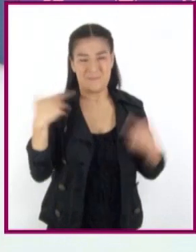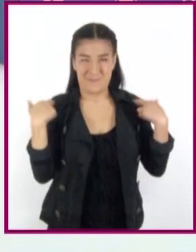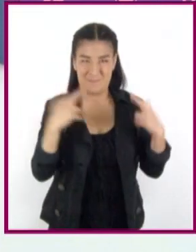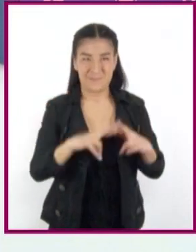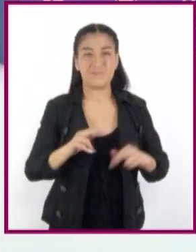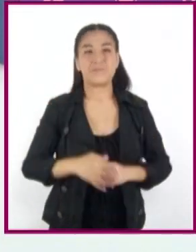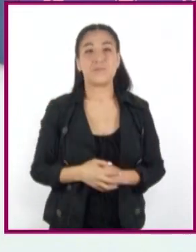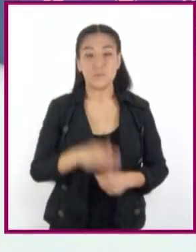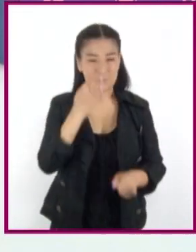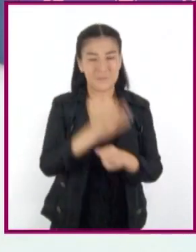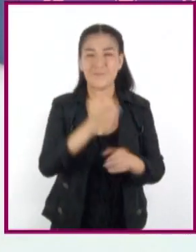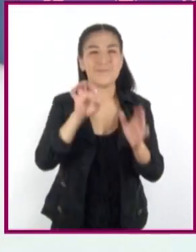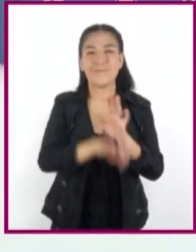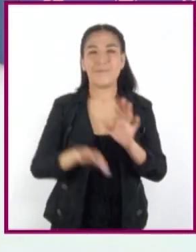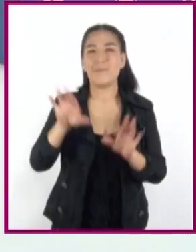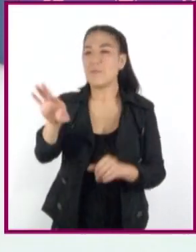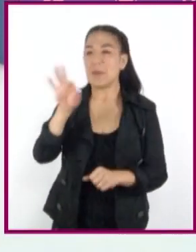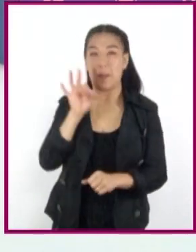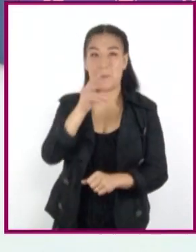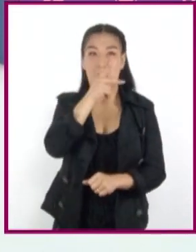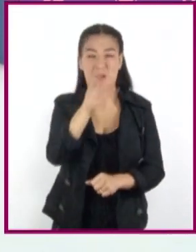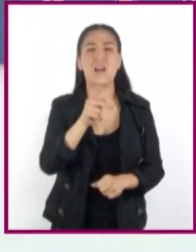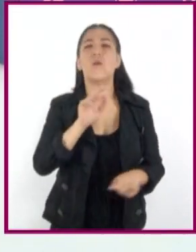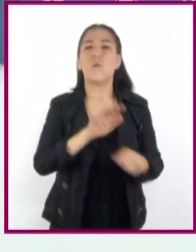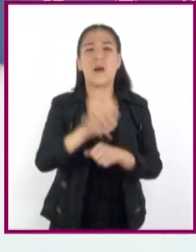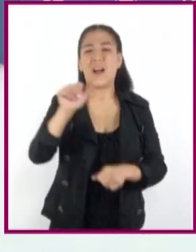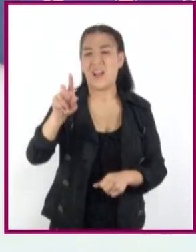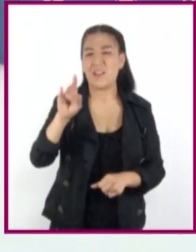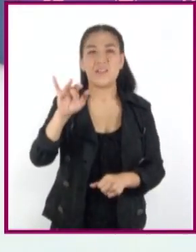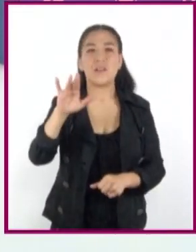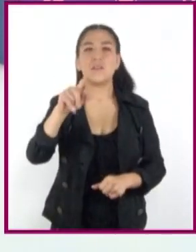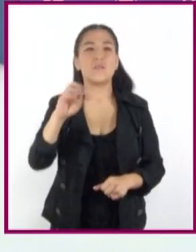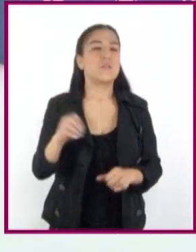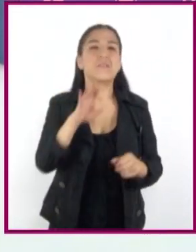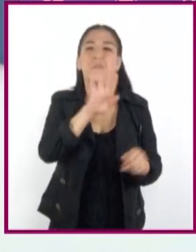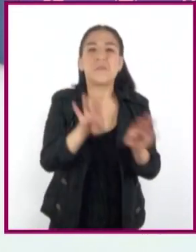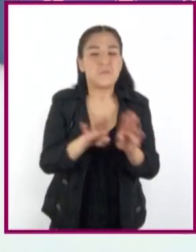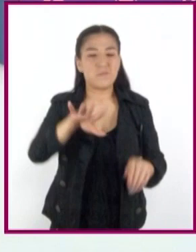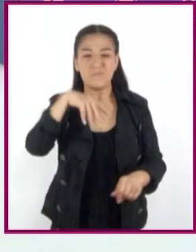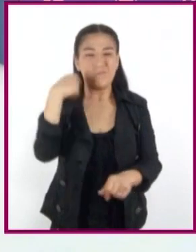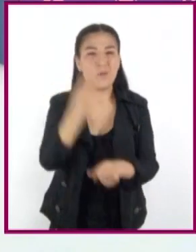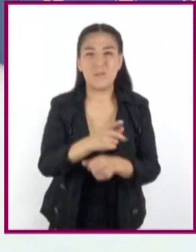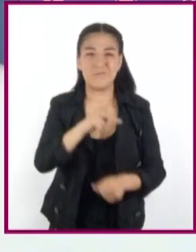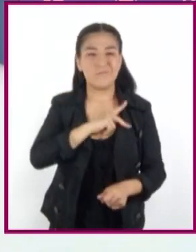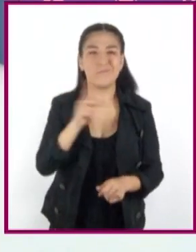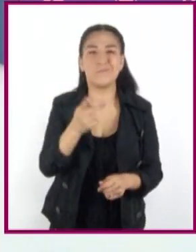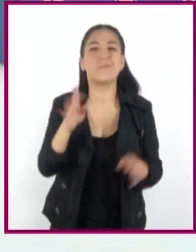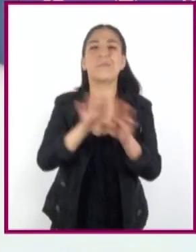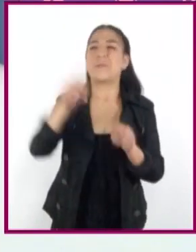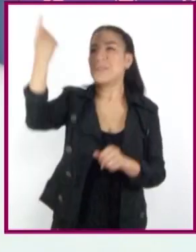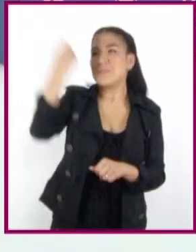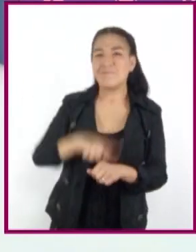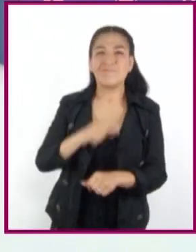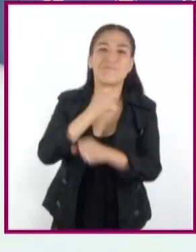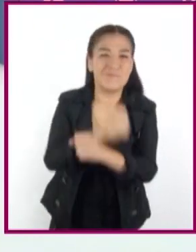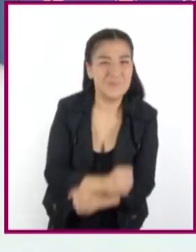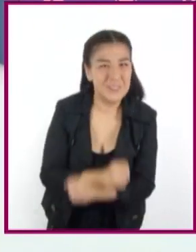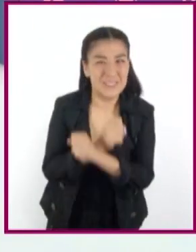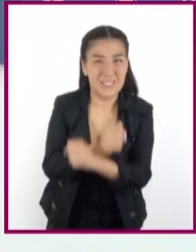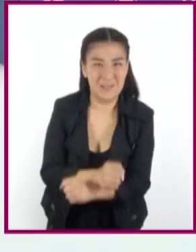el origen de la palabra, un adicto es una persona que no tiene voluntad propia, es esclavo de algo. Ahora bien,